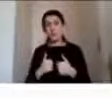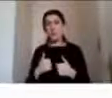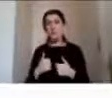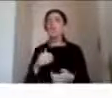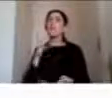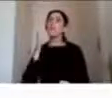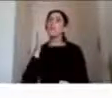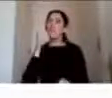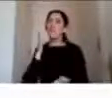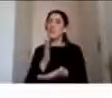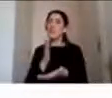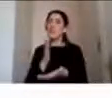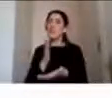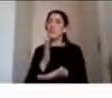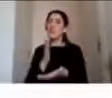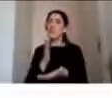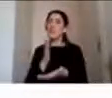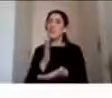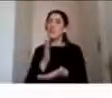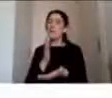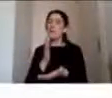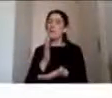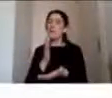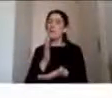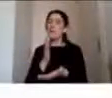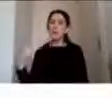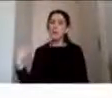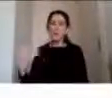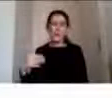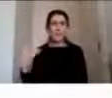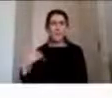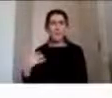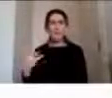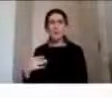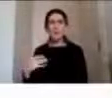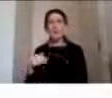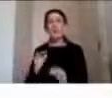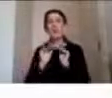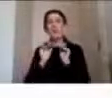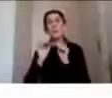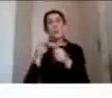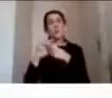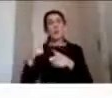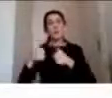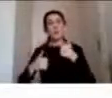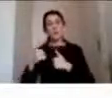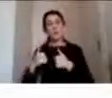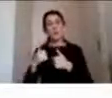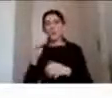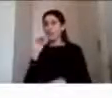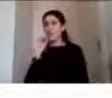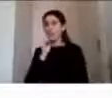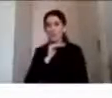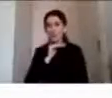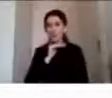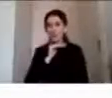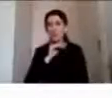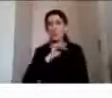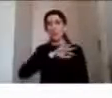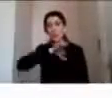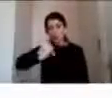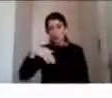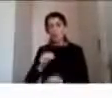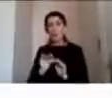y la relevancia del apoyo multidisciplinario temprano somos nosotros quienes podemos brindar el apoyo no solo al paciente